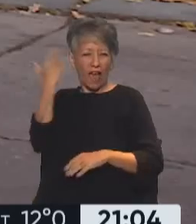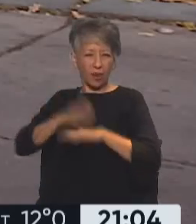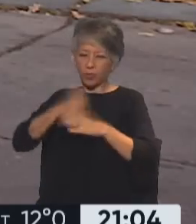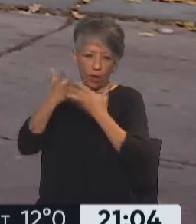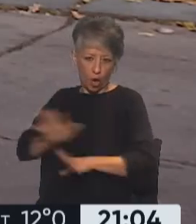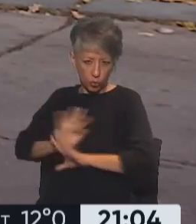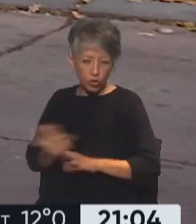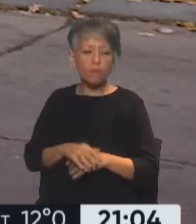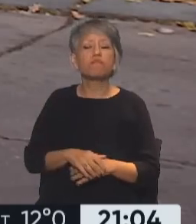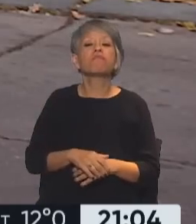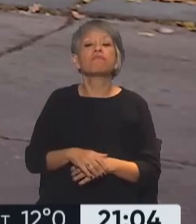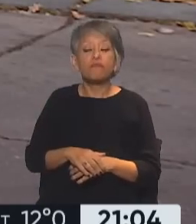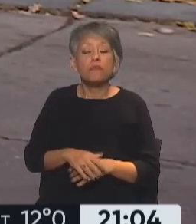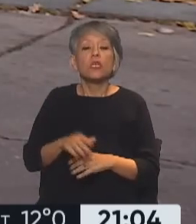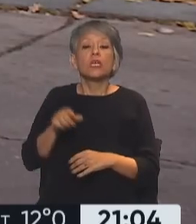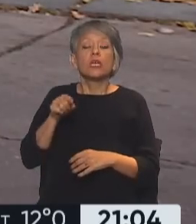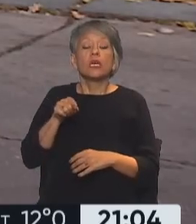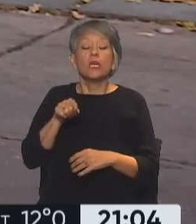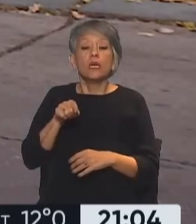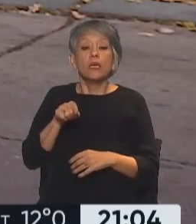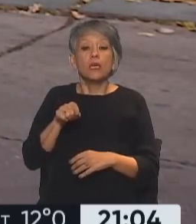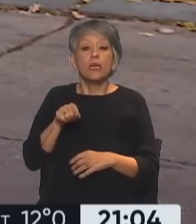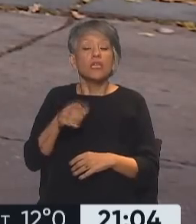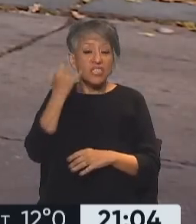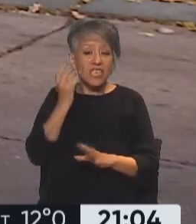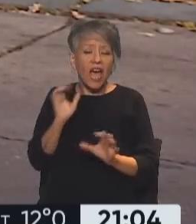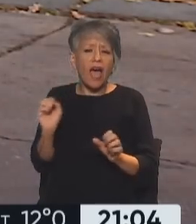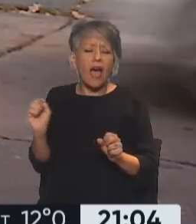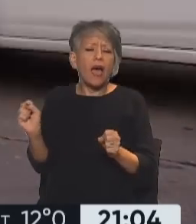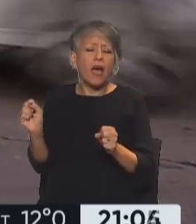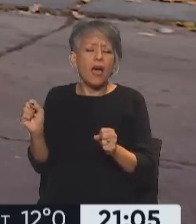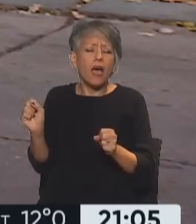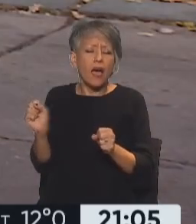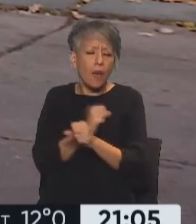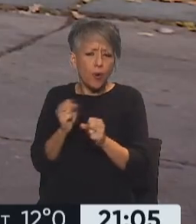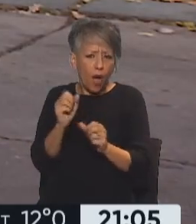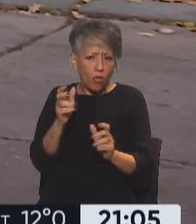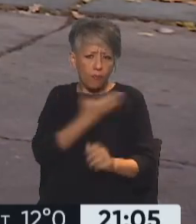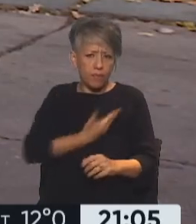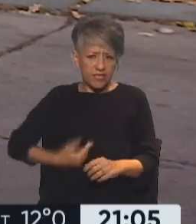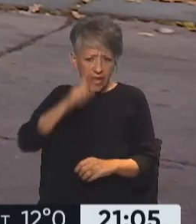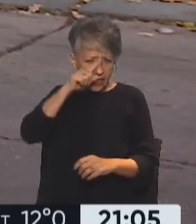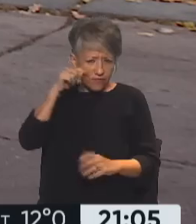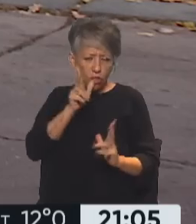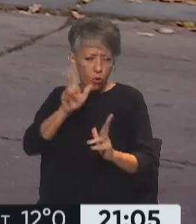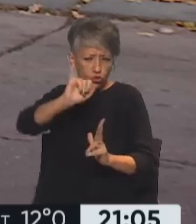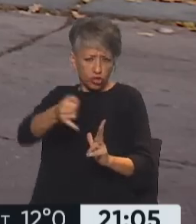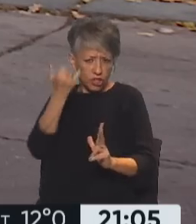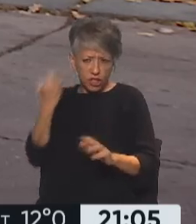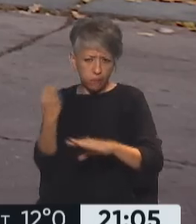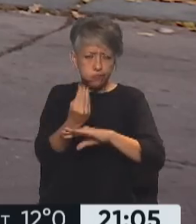señalada y fue confirmada por el propio presidente Alberto Fernández.